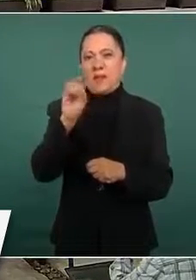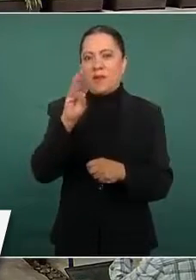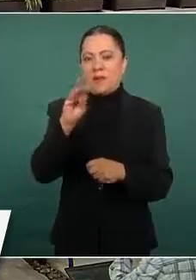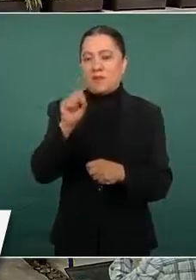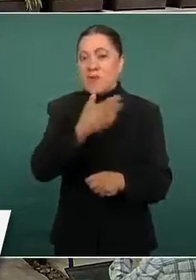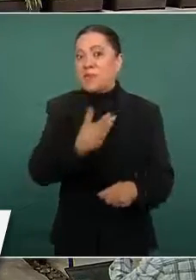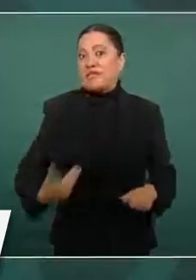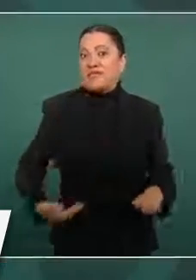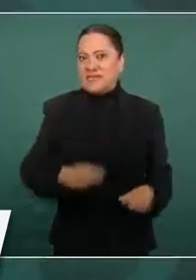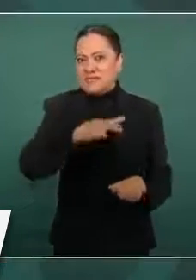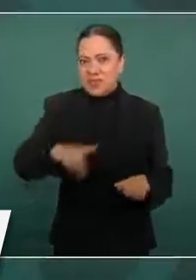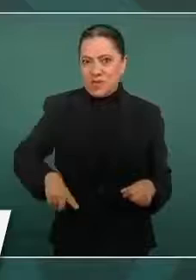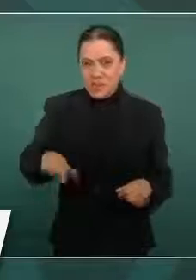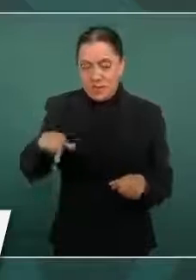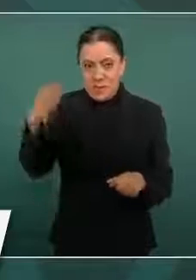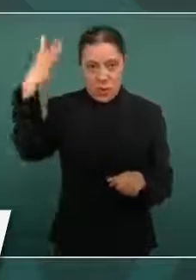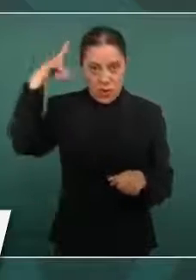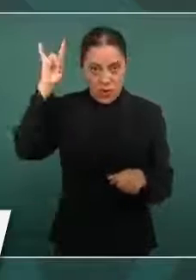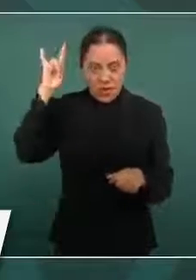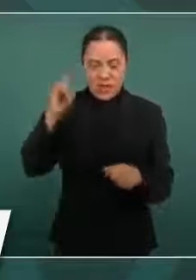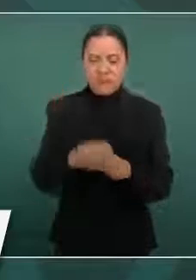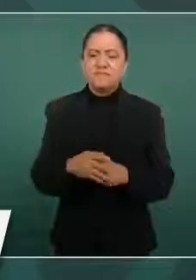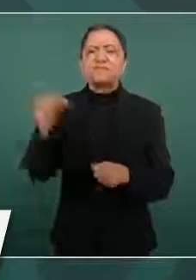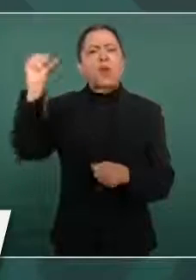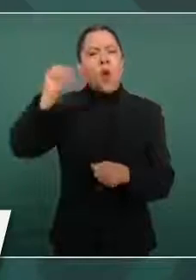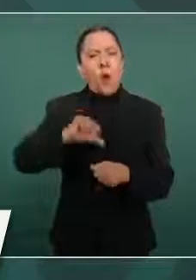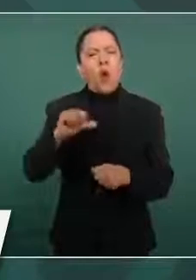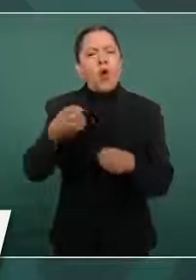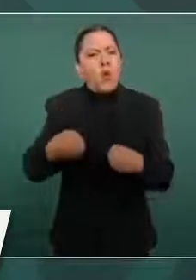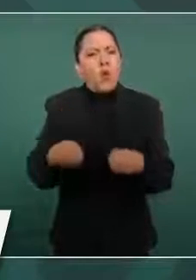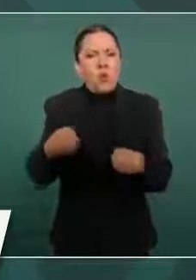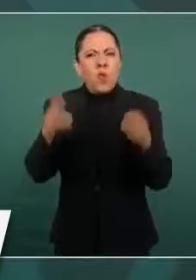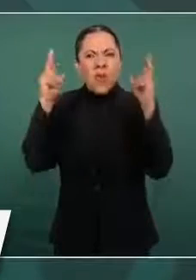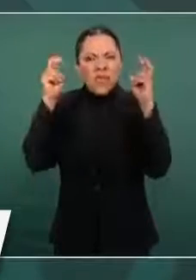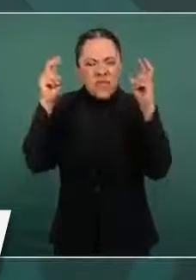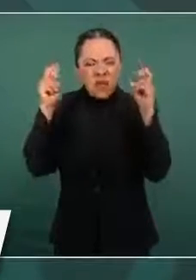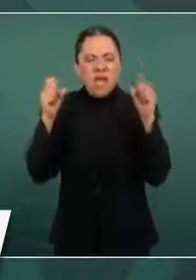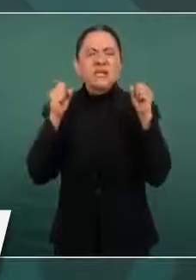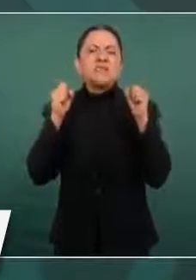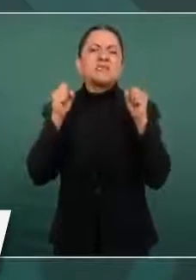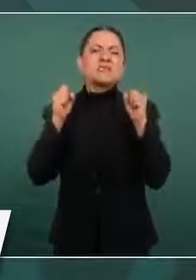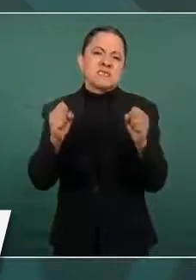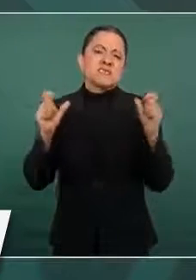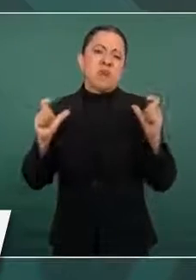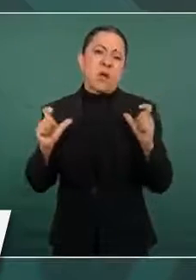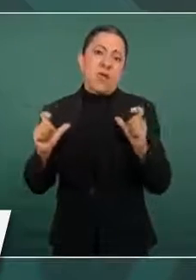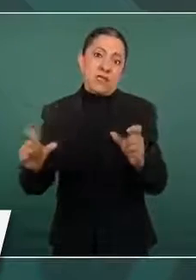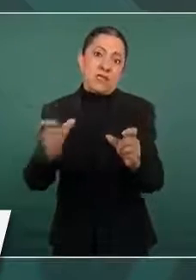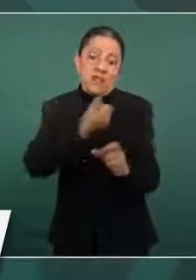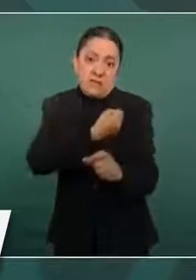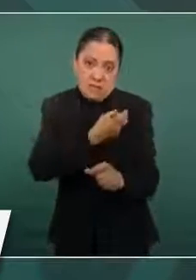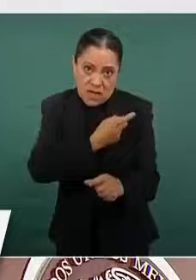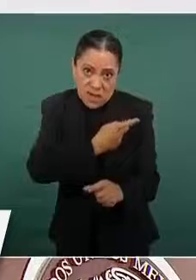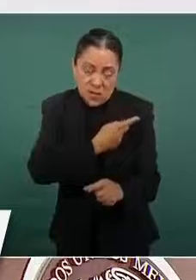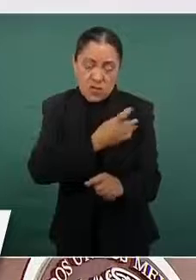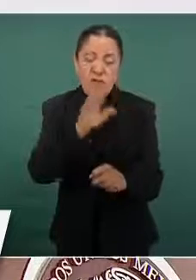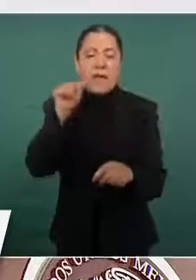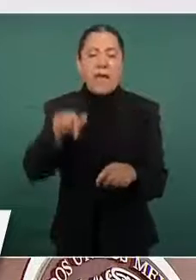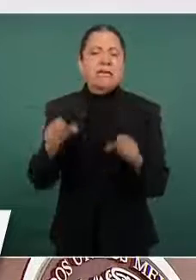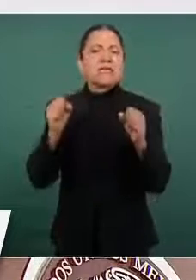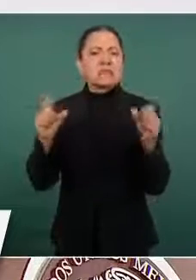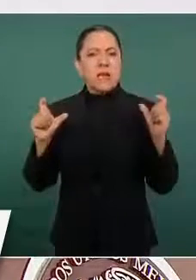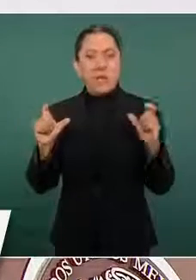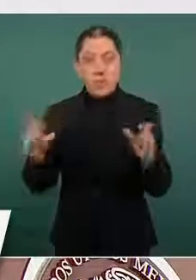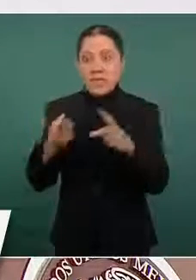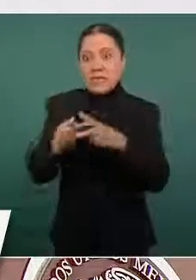Seguridad y salud son los temas que hoy nos ocupan. En materia de seguridad, desde el inicio de nuestra gestión marcamos como